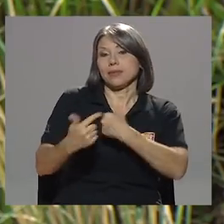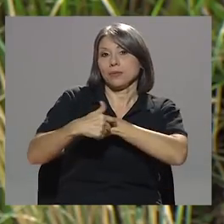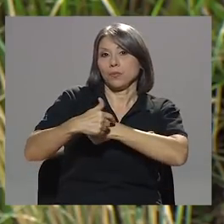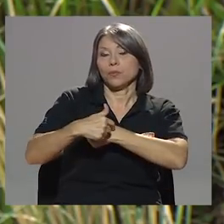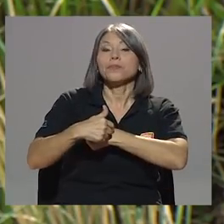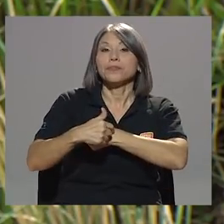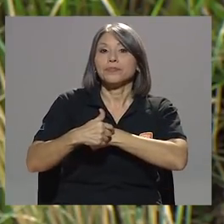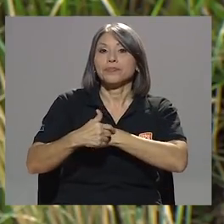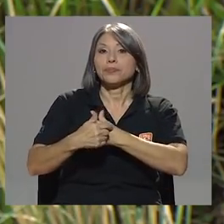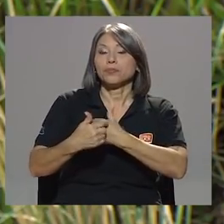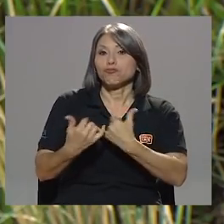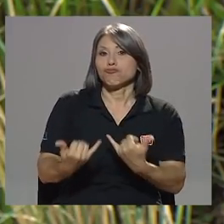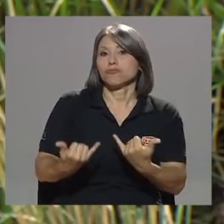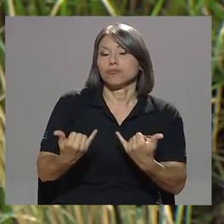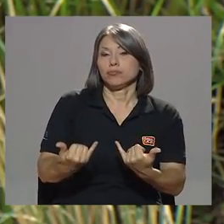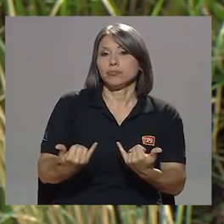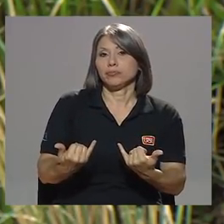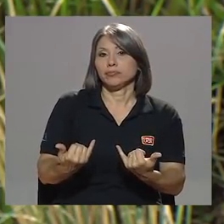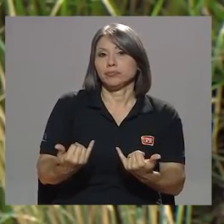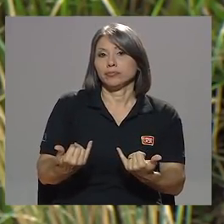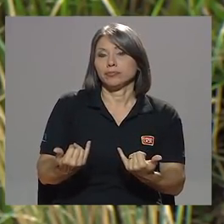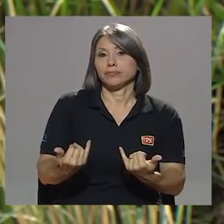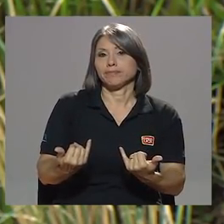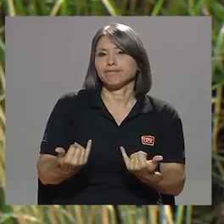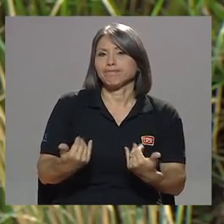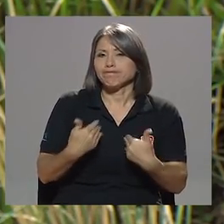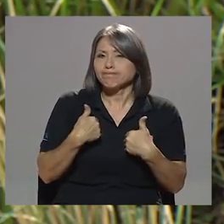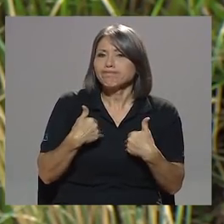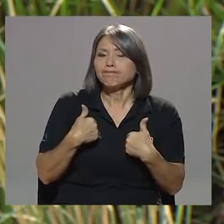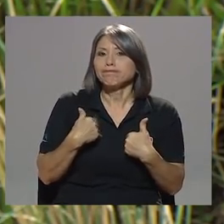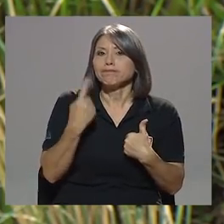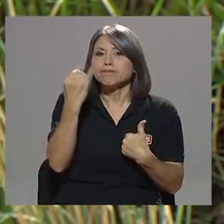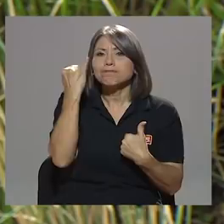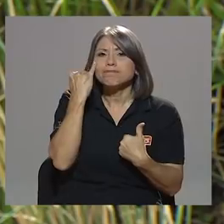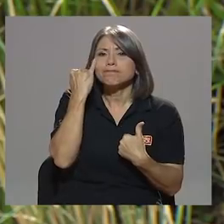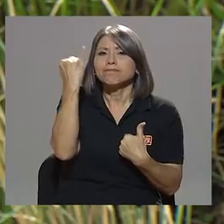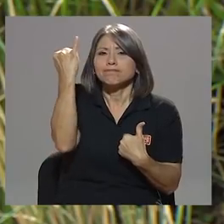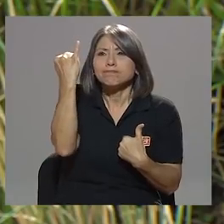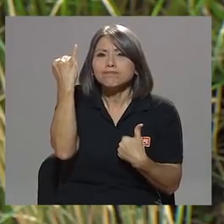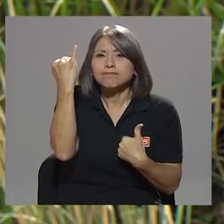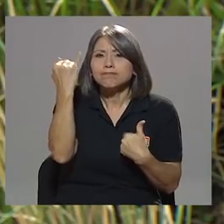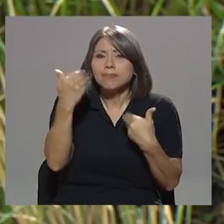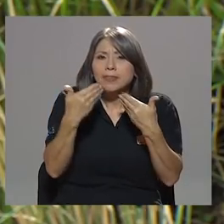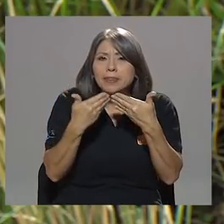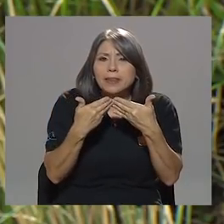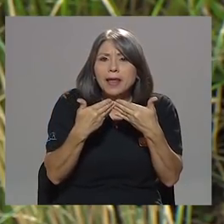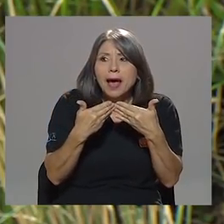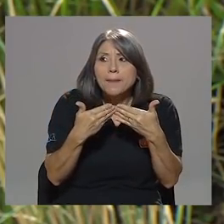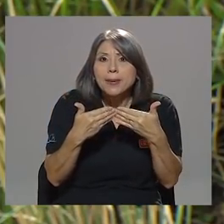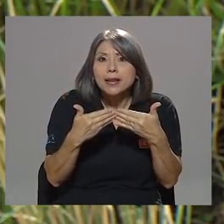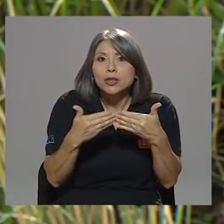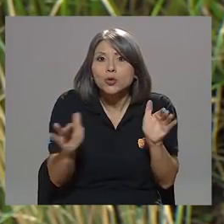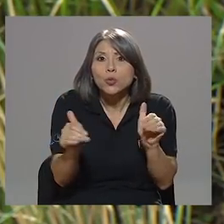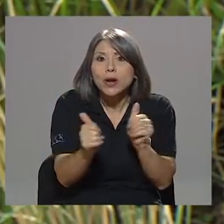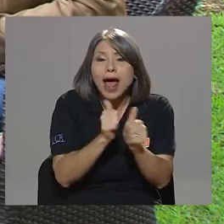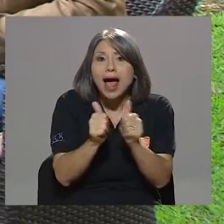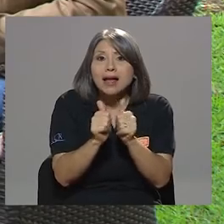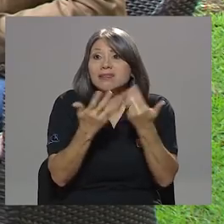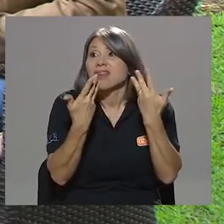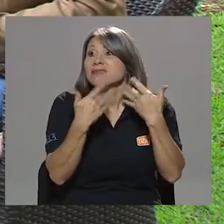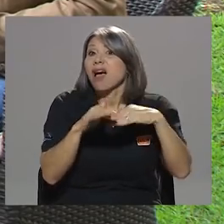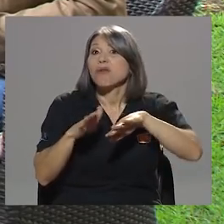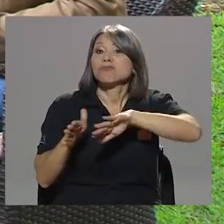este momento una iniciativa de apertura totalmente sepultada, en el caso del cemento.